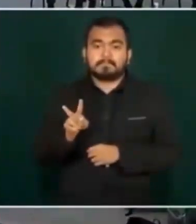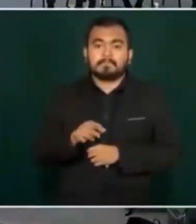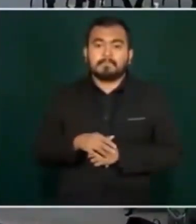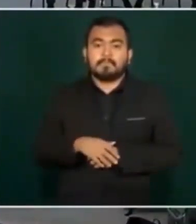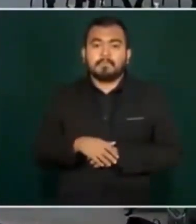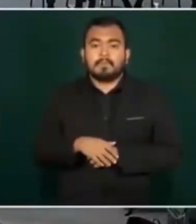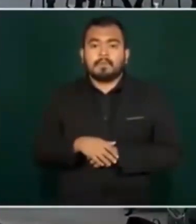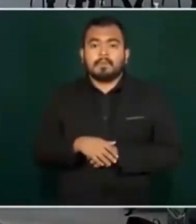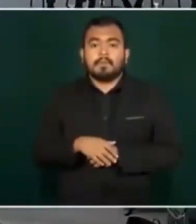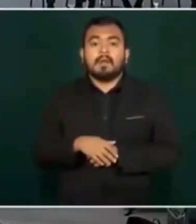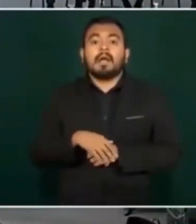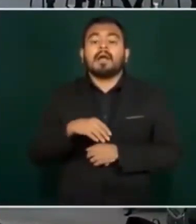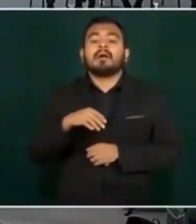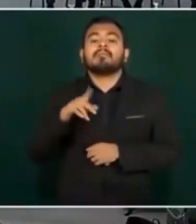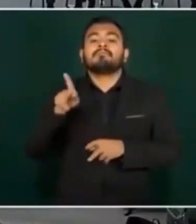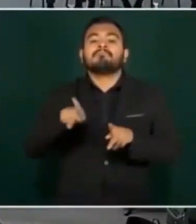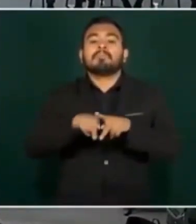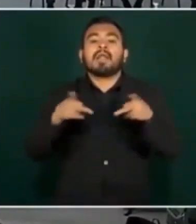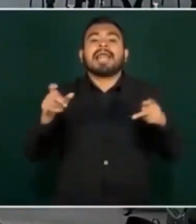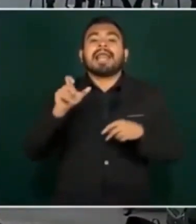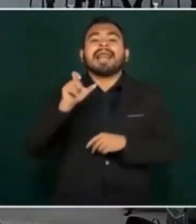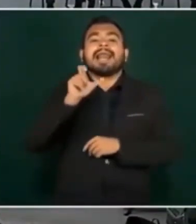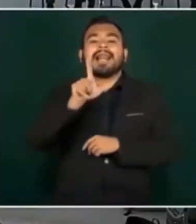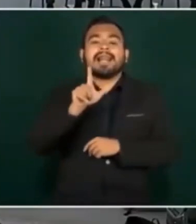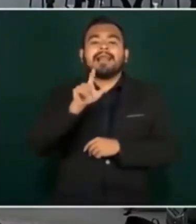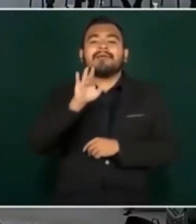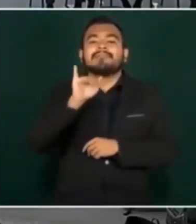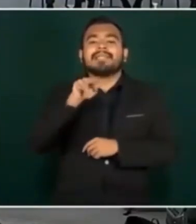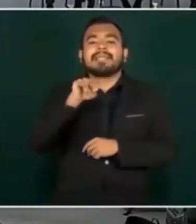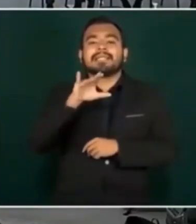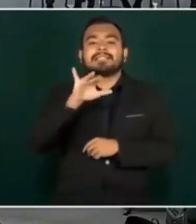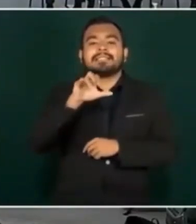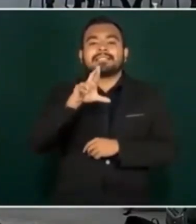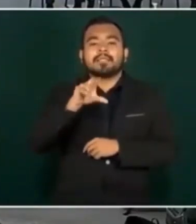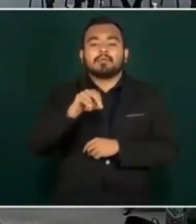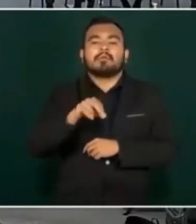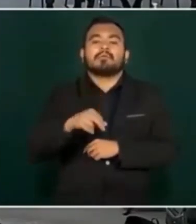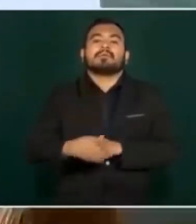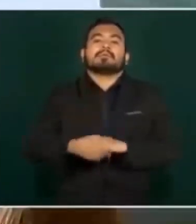¡Ay, financiero! ¡Saludo también!